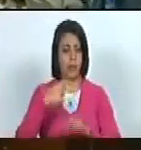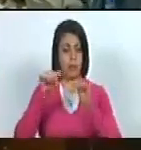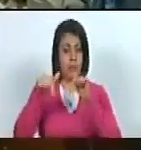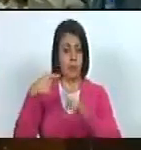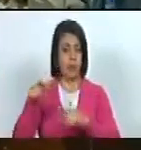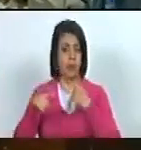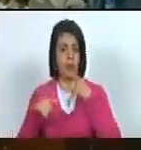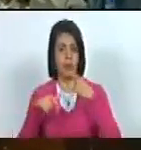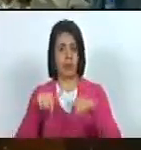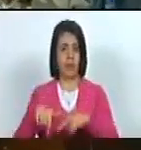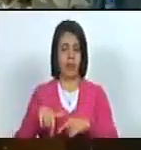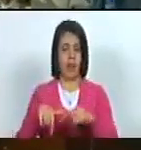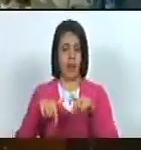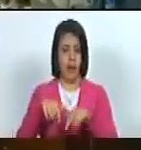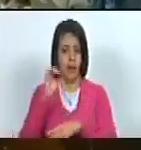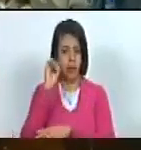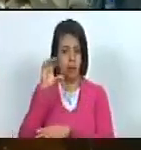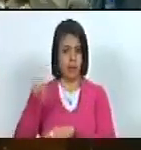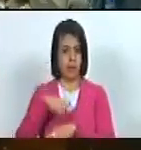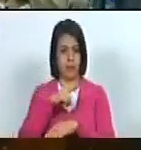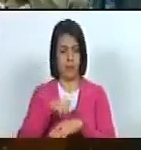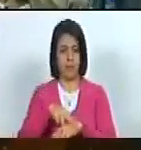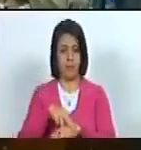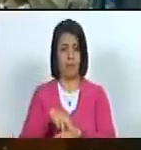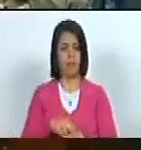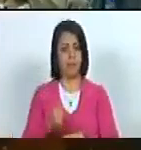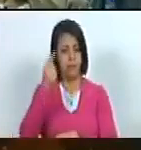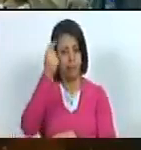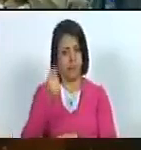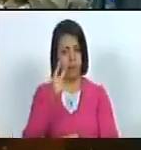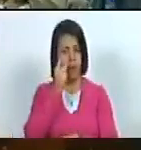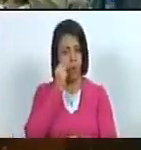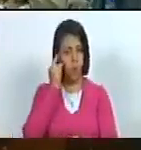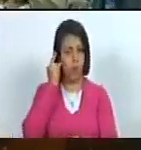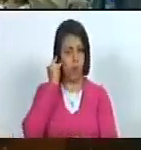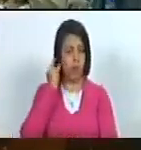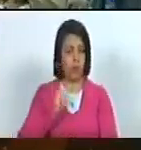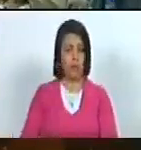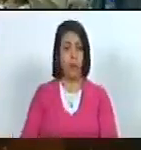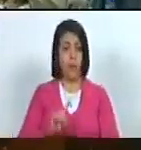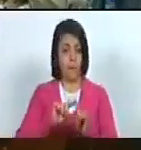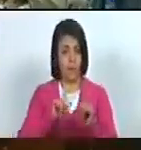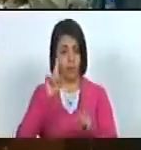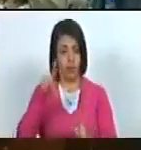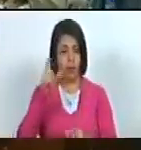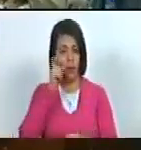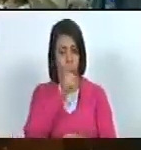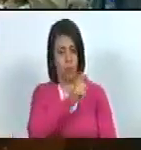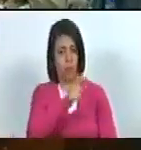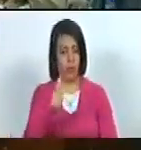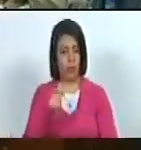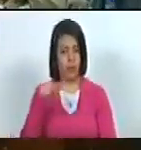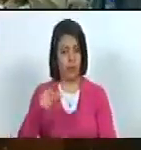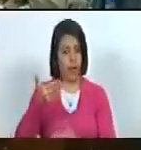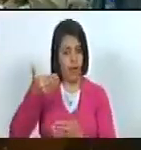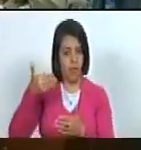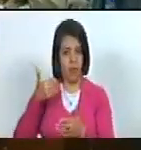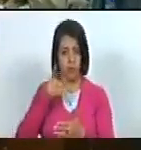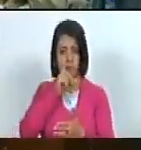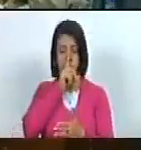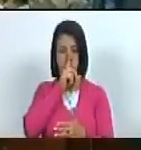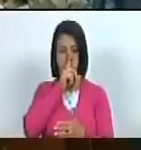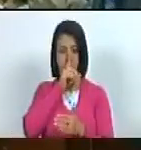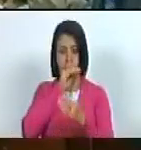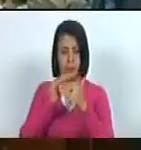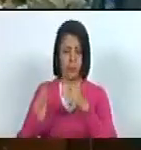tenemos que decir que desde esta asamblea nacional los diputados y las diputadas pero también ese pueblo que allá afuera está batallando todos los